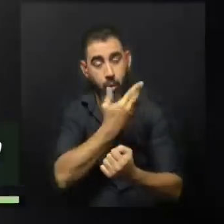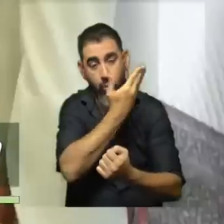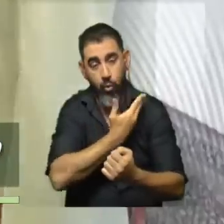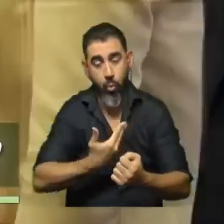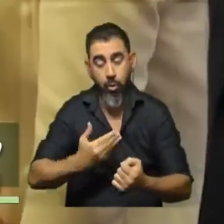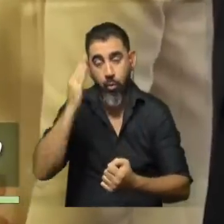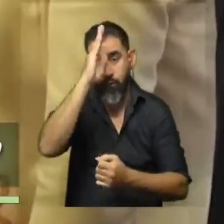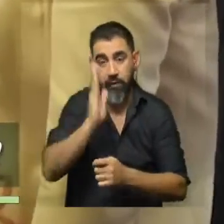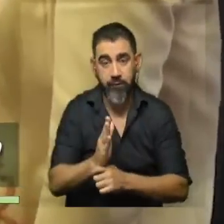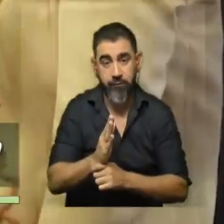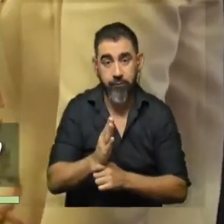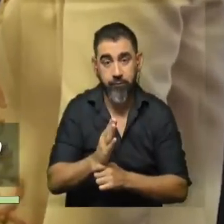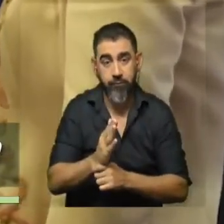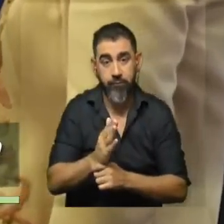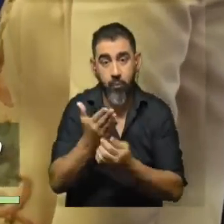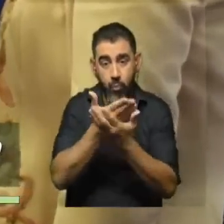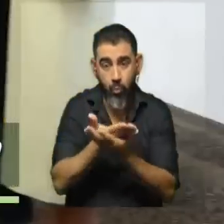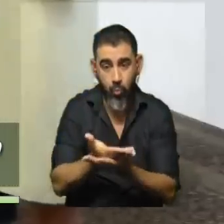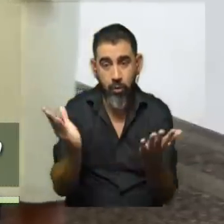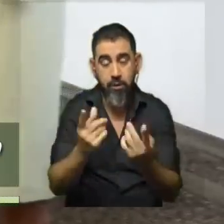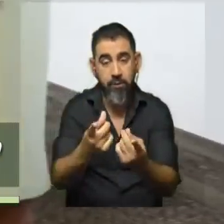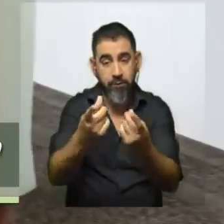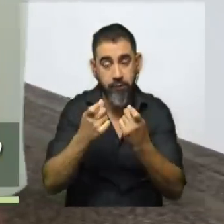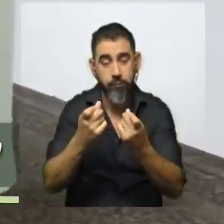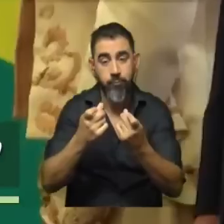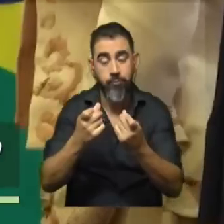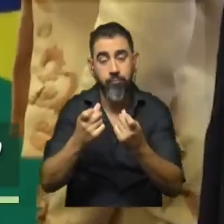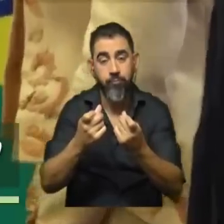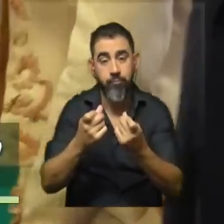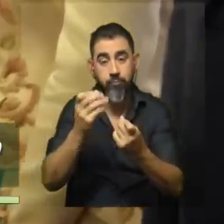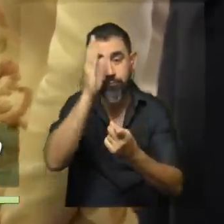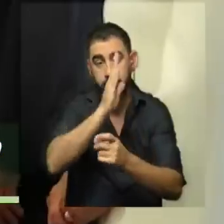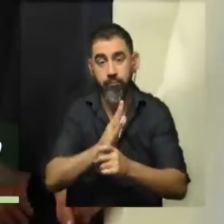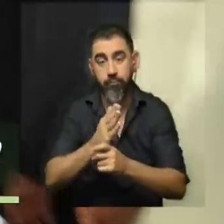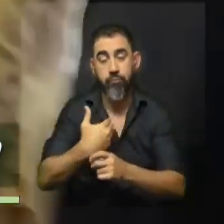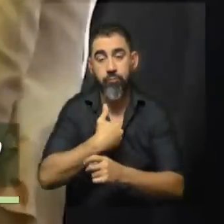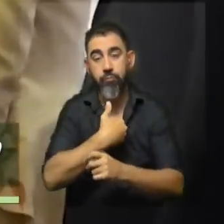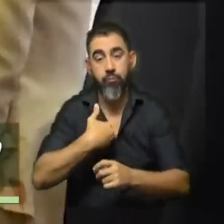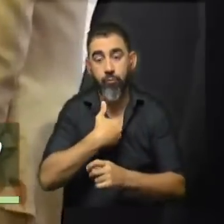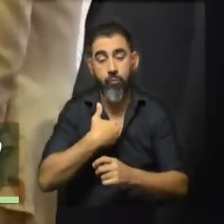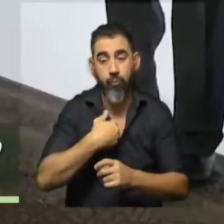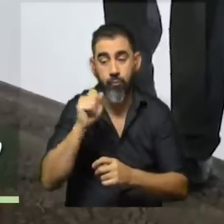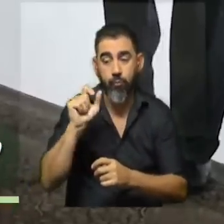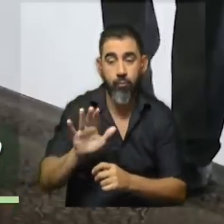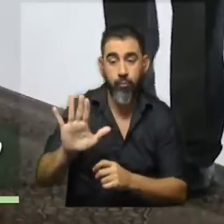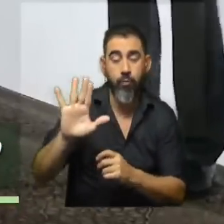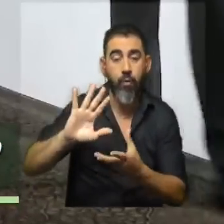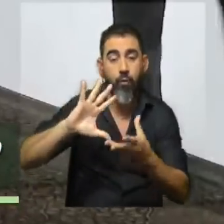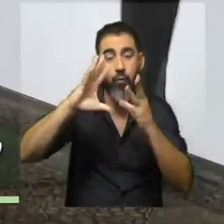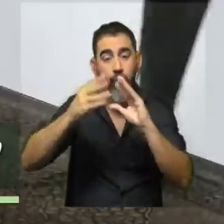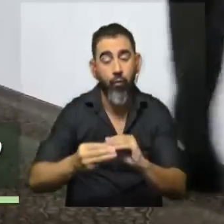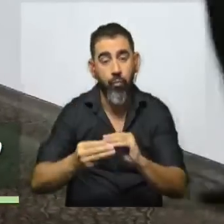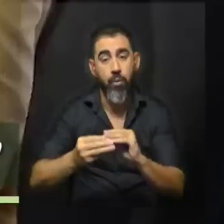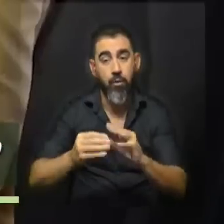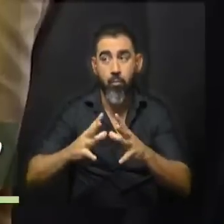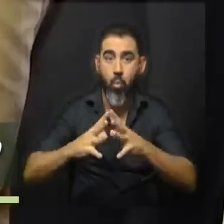marcará justamente la necesidad de ejercer por parte de Brasil un rol que por sus características, por su condición, por